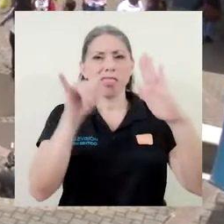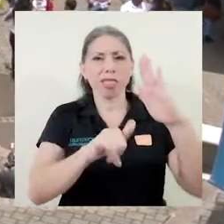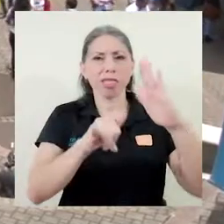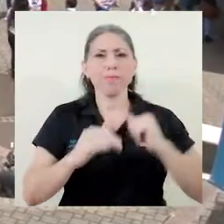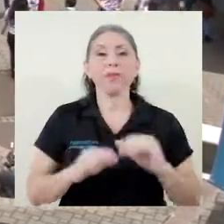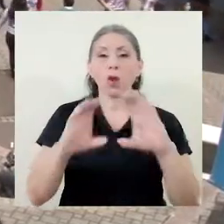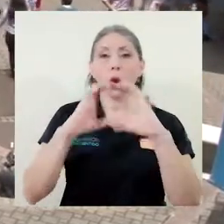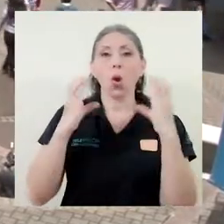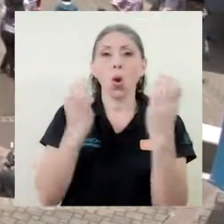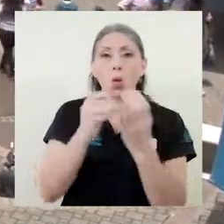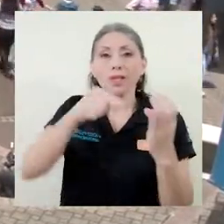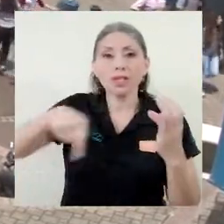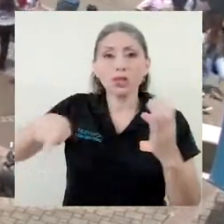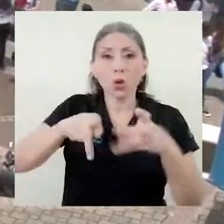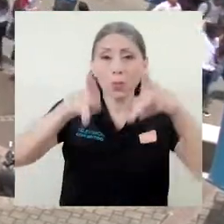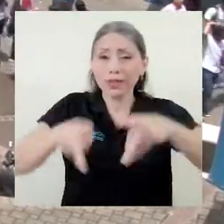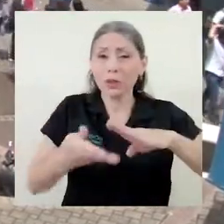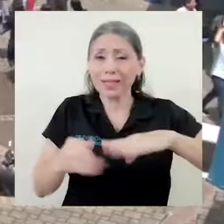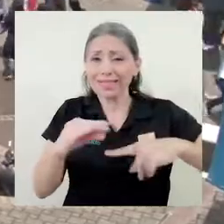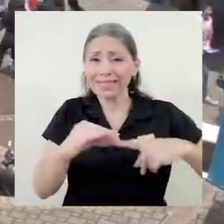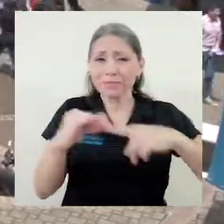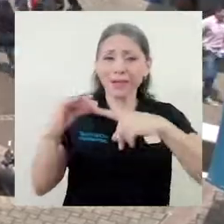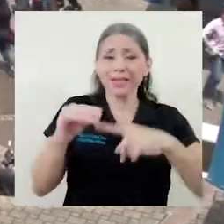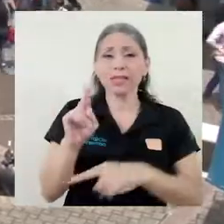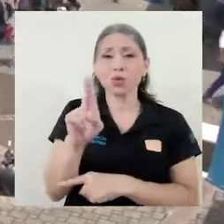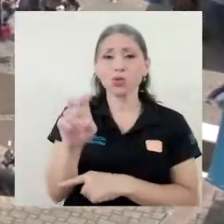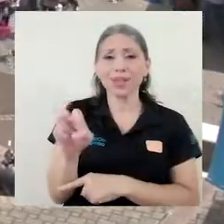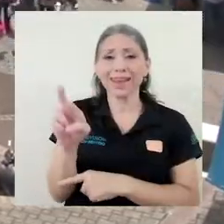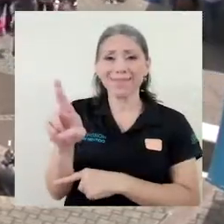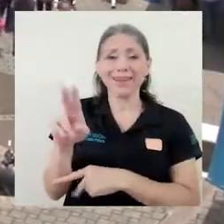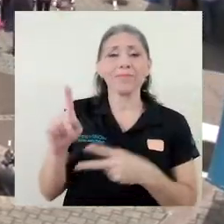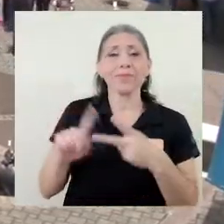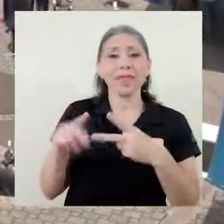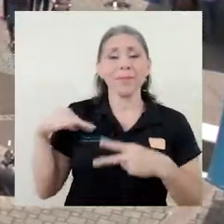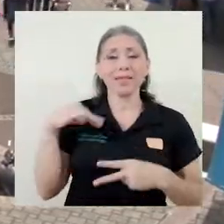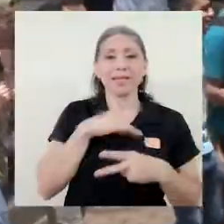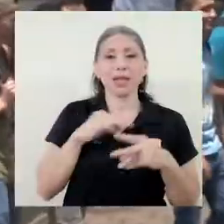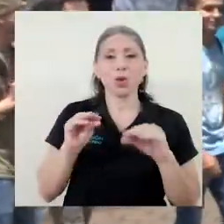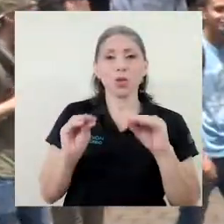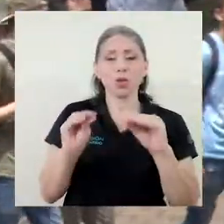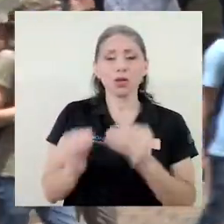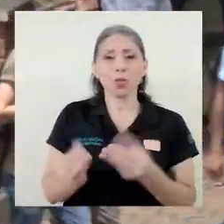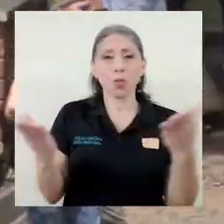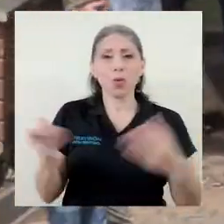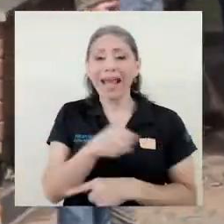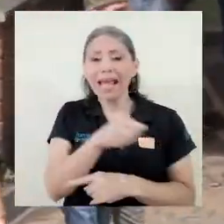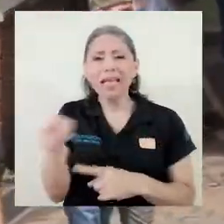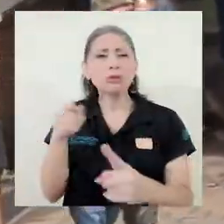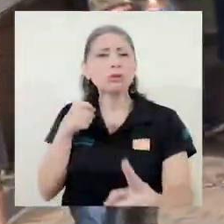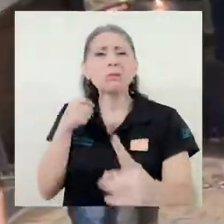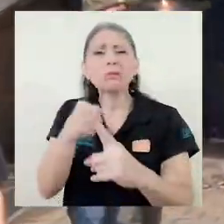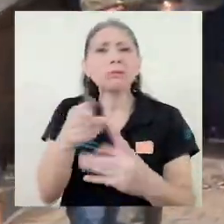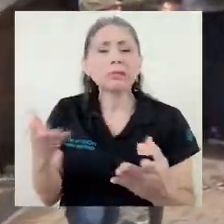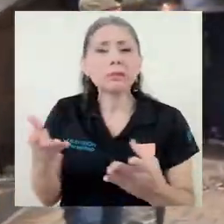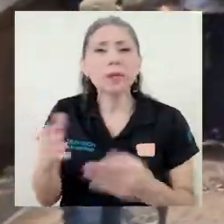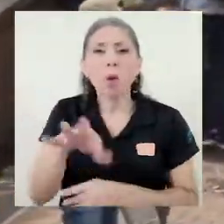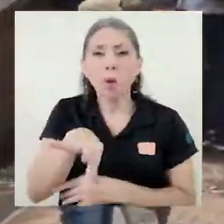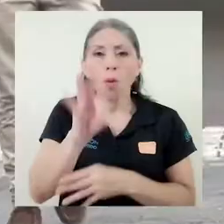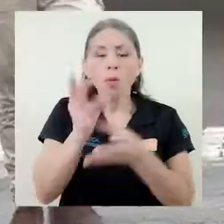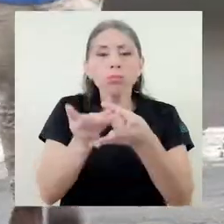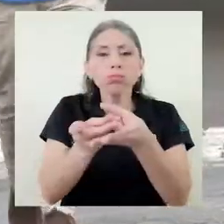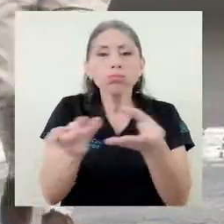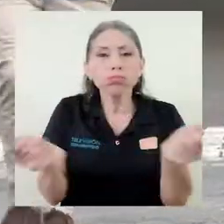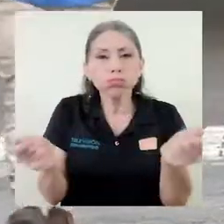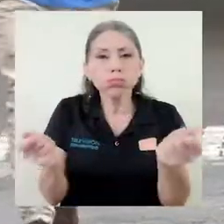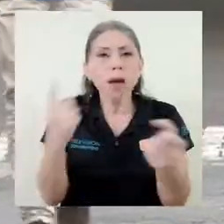Una comisión conformada por expertos de la UCR y del Ministerio de Educación Pública tiene la tarea de encontrar una solución